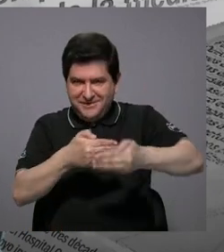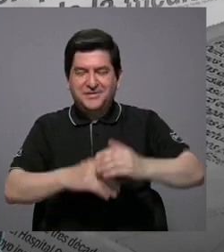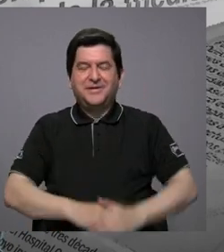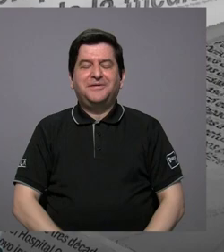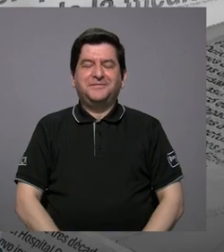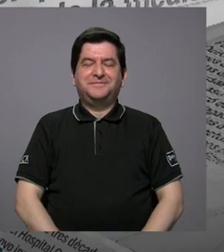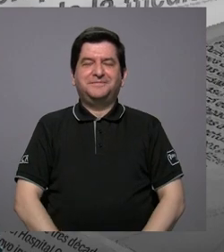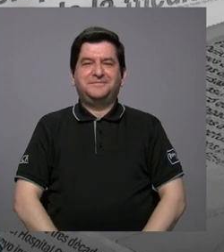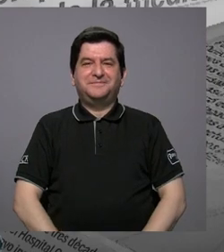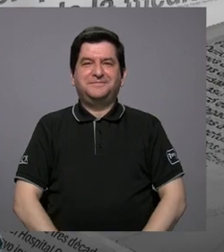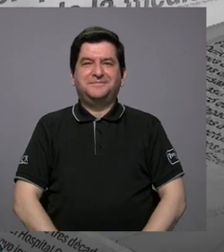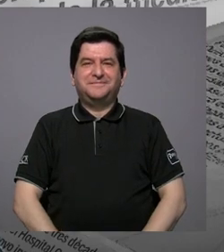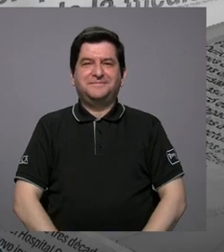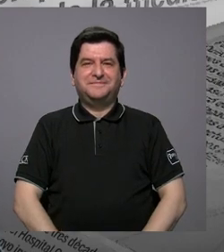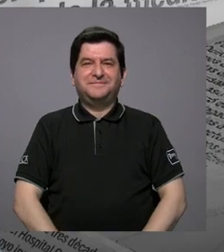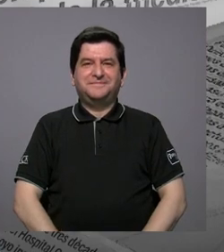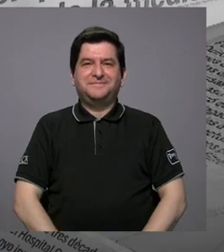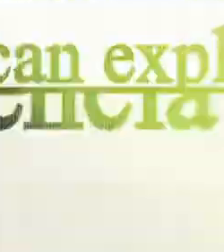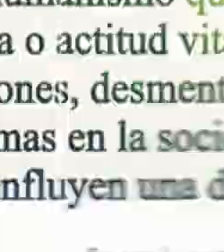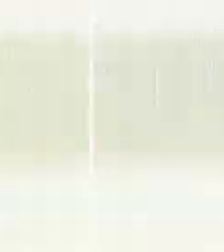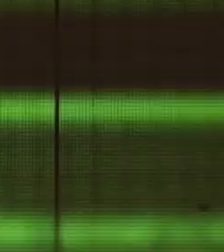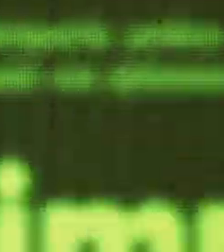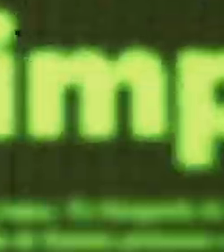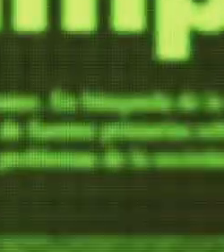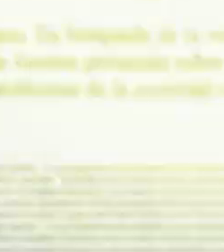pausa y enseguida estamos de regreso con ustedes.